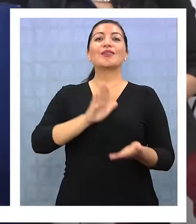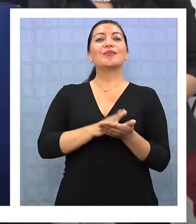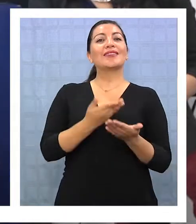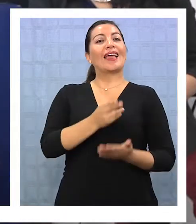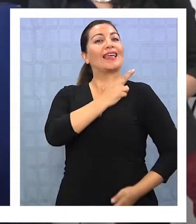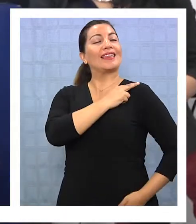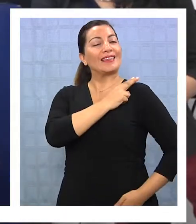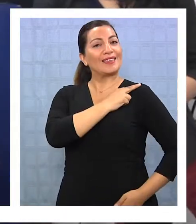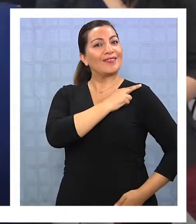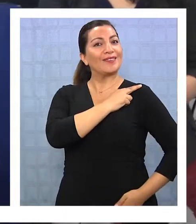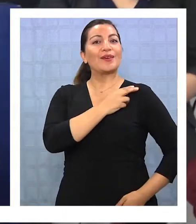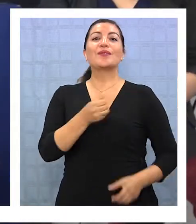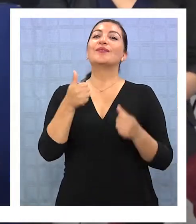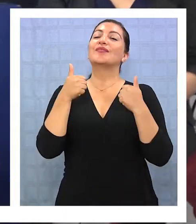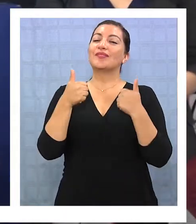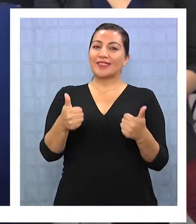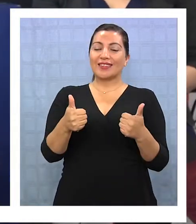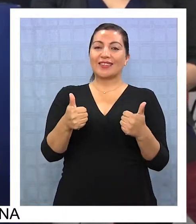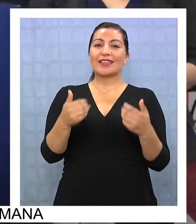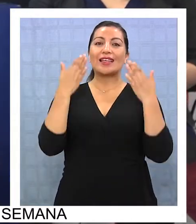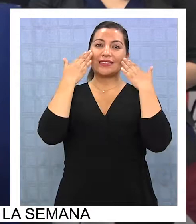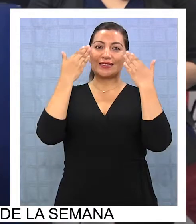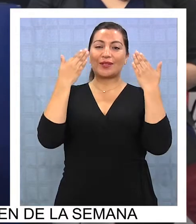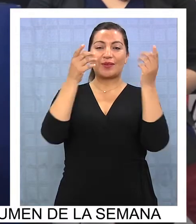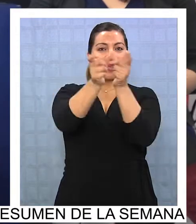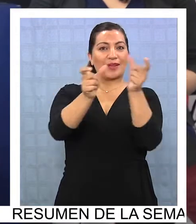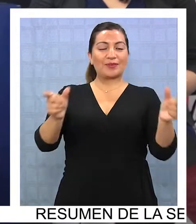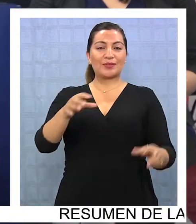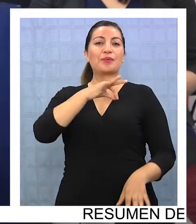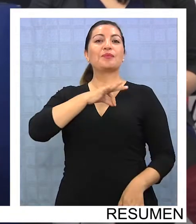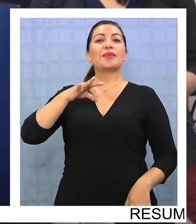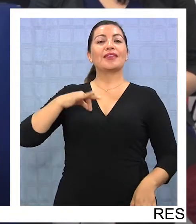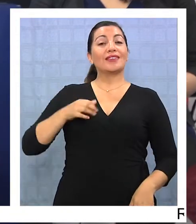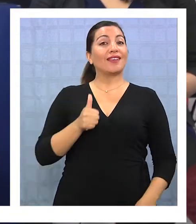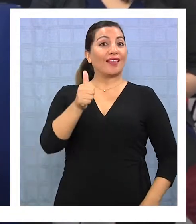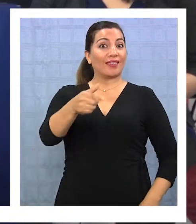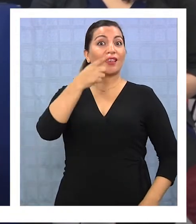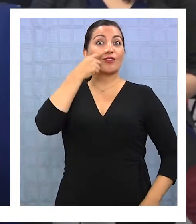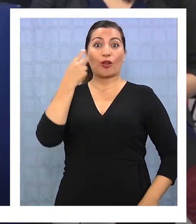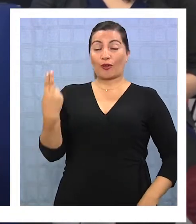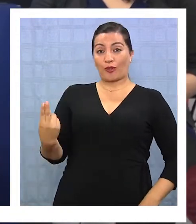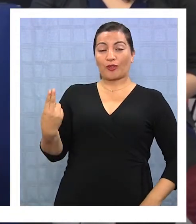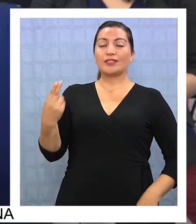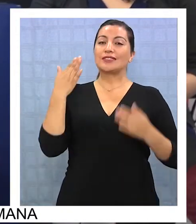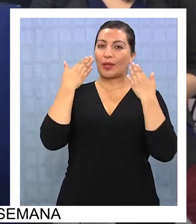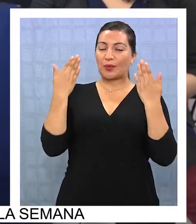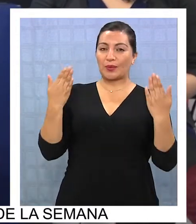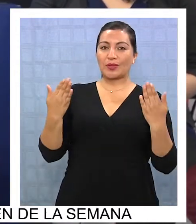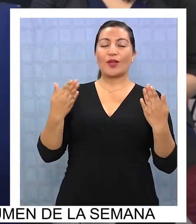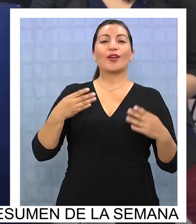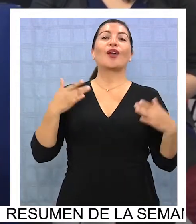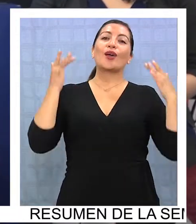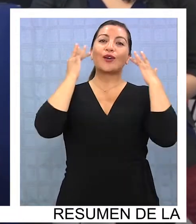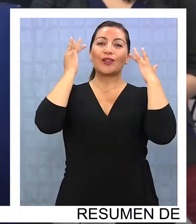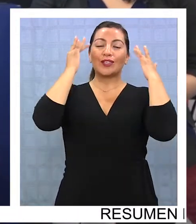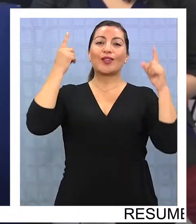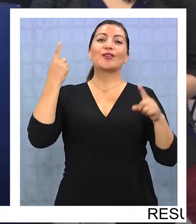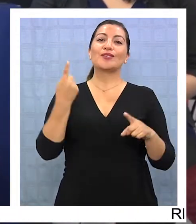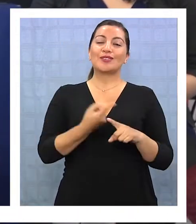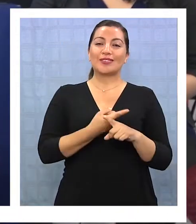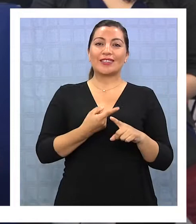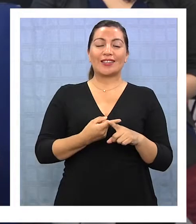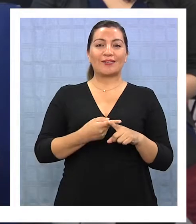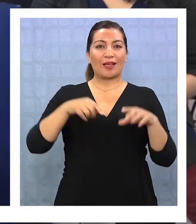jefa? Bien, Karim. Bueno, saludar a todos los televidentes, a la Ministra, al Director. Y bueno, contentos de nuevamente estar